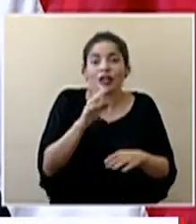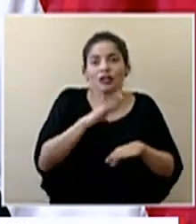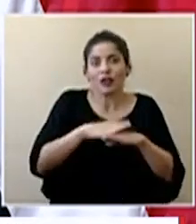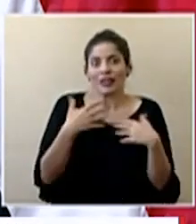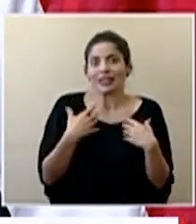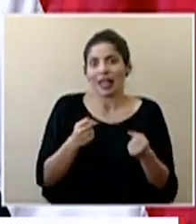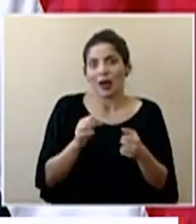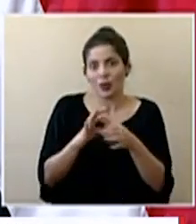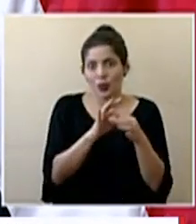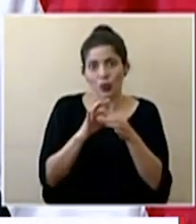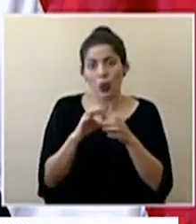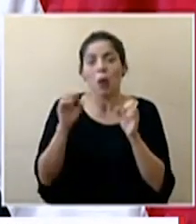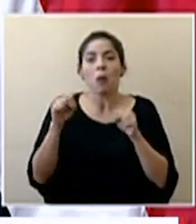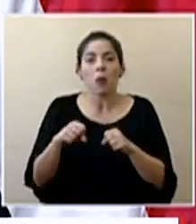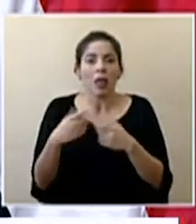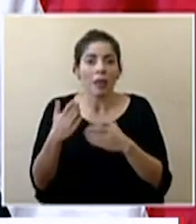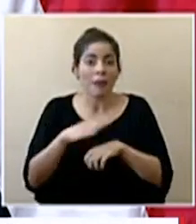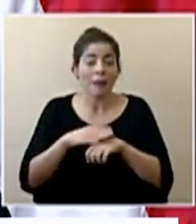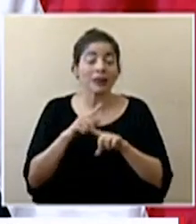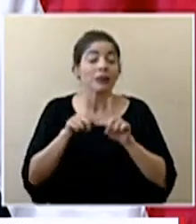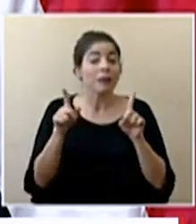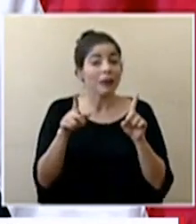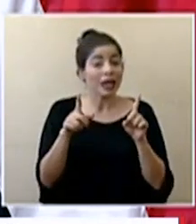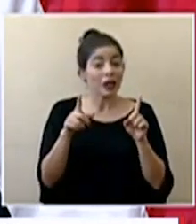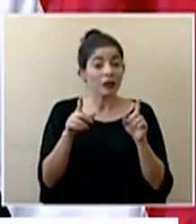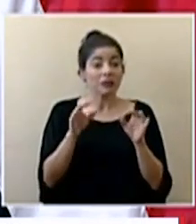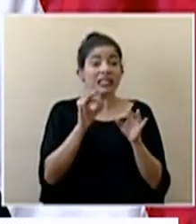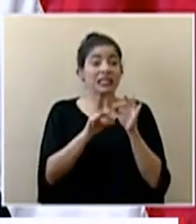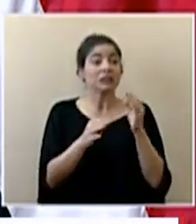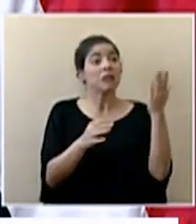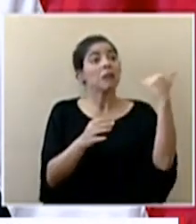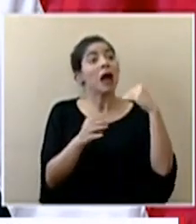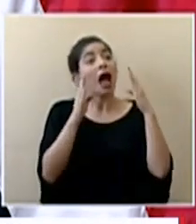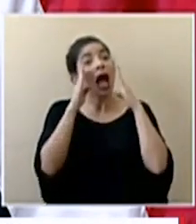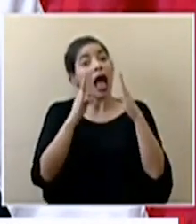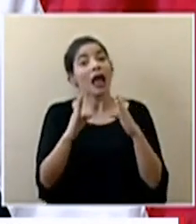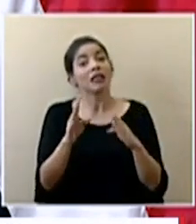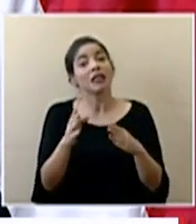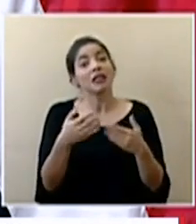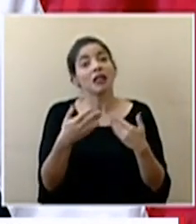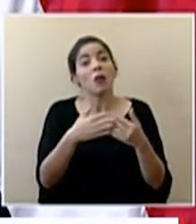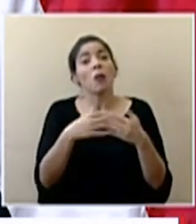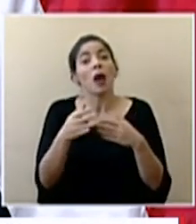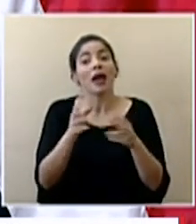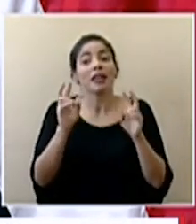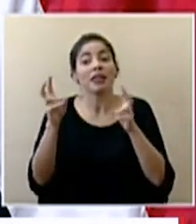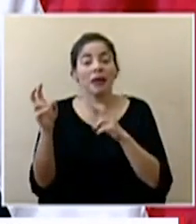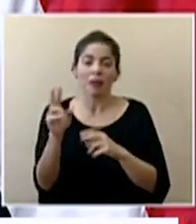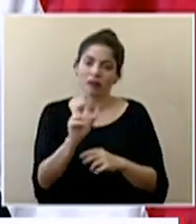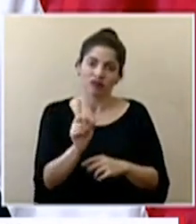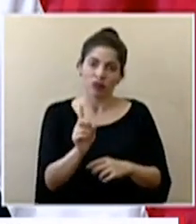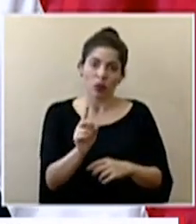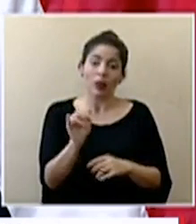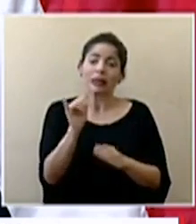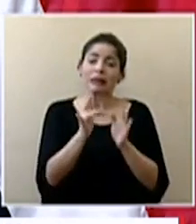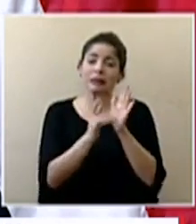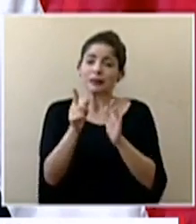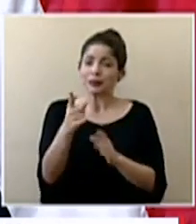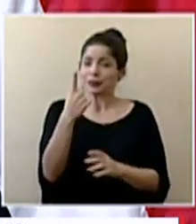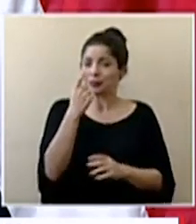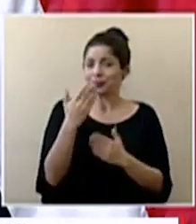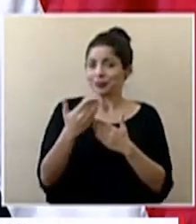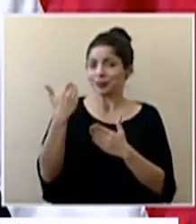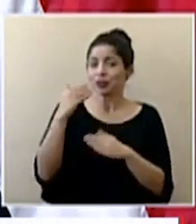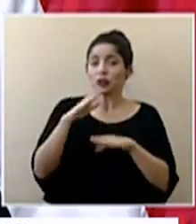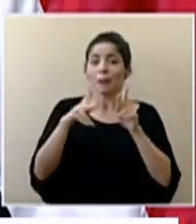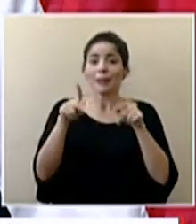se podría decepcionar pero por la atención pura y simple no también quiero aprovechar para el tema de que usted me preguntaba